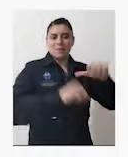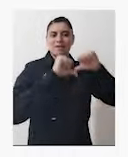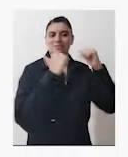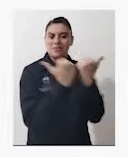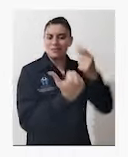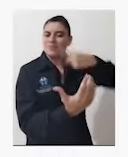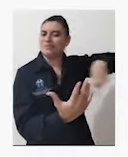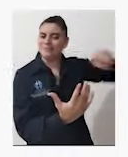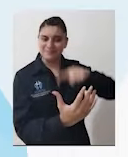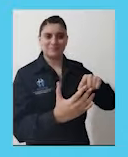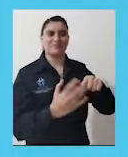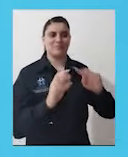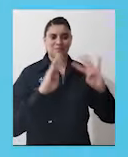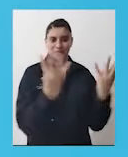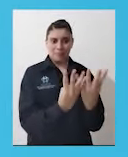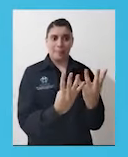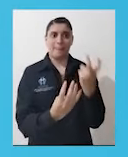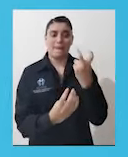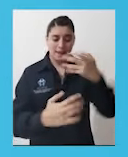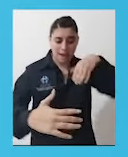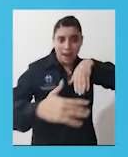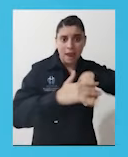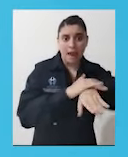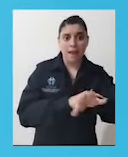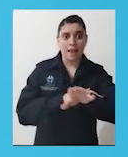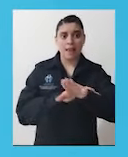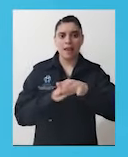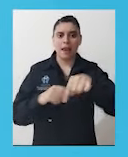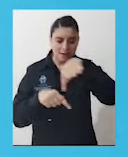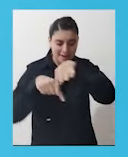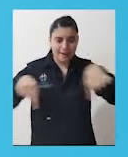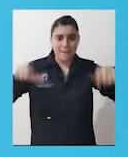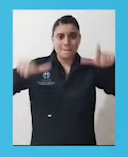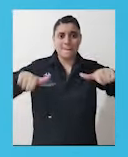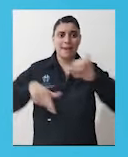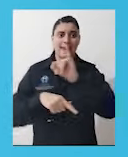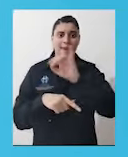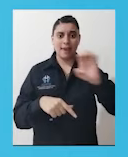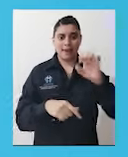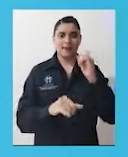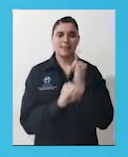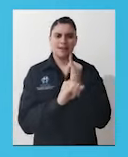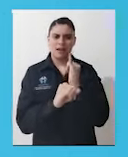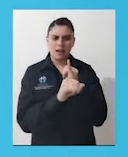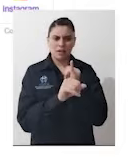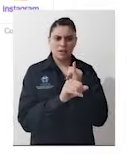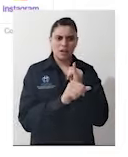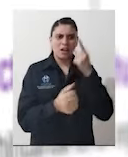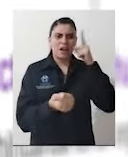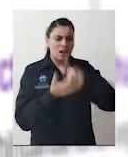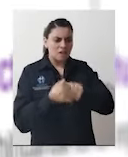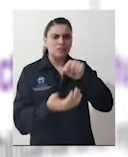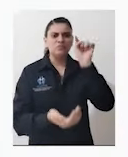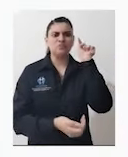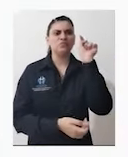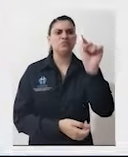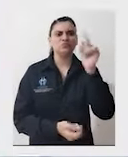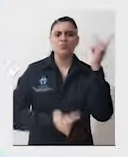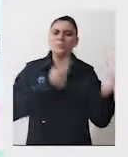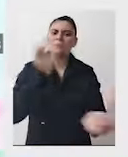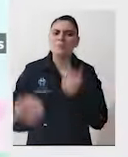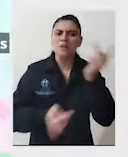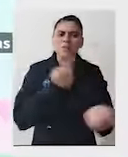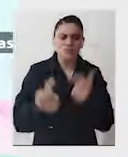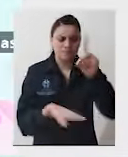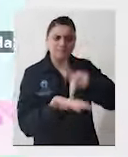organizaciones para personas con discapacidad. Entra en www.iechihuahua.org.mx y da clic en el apartado de